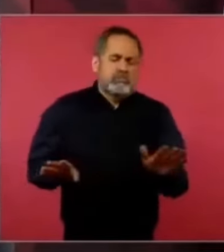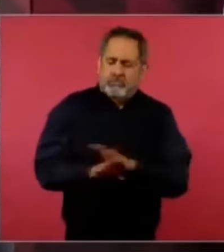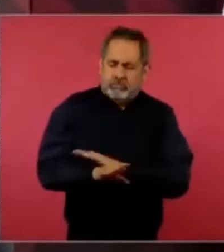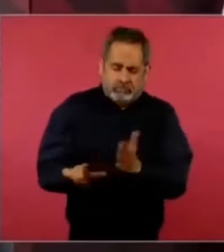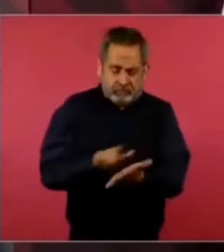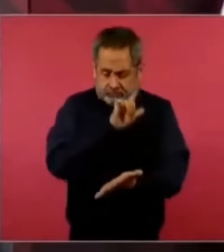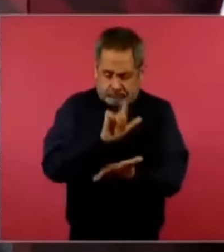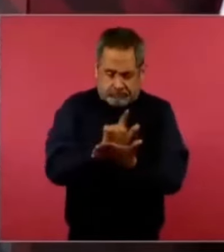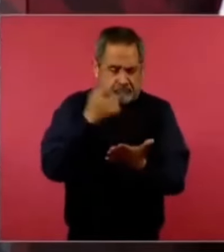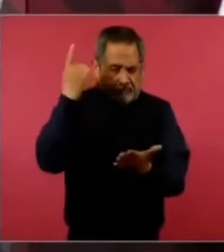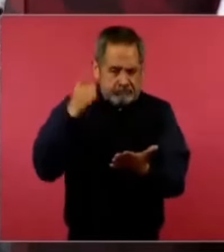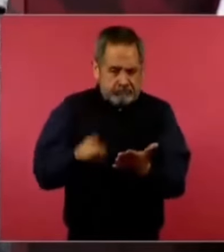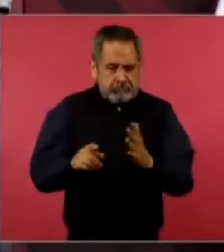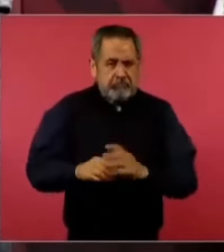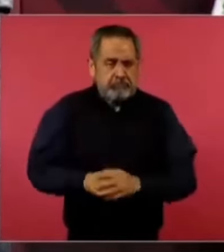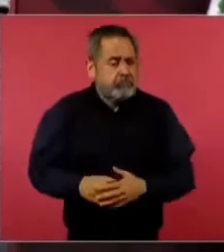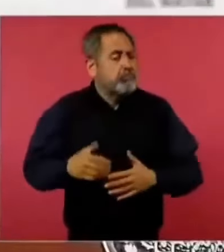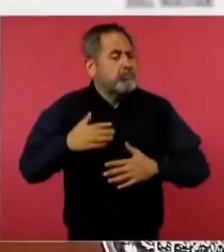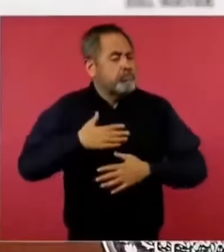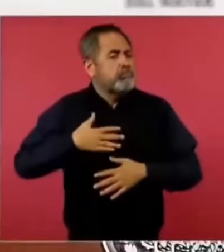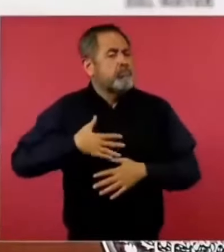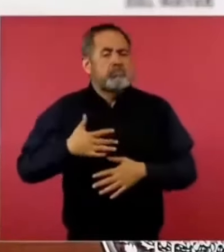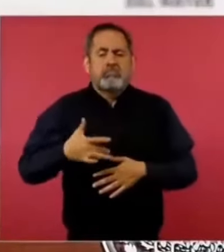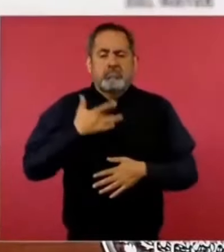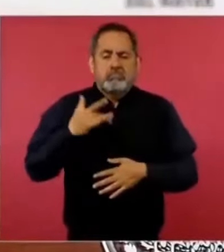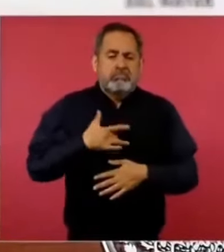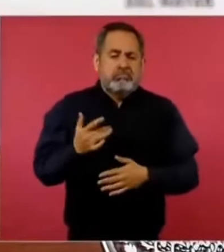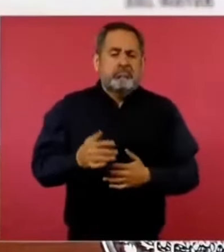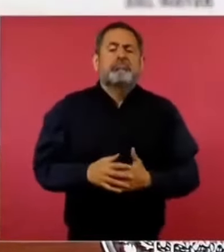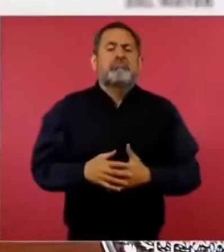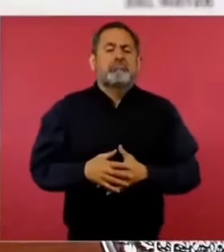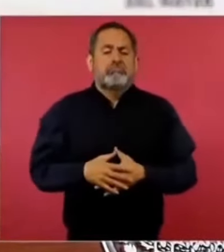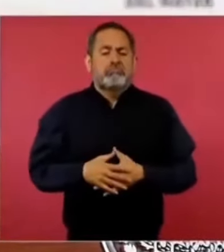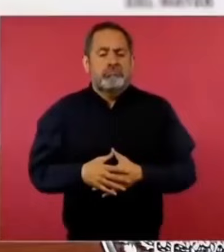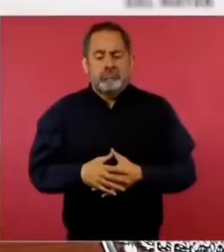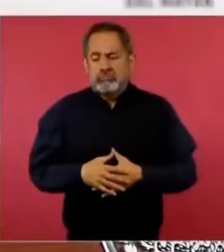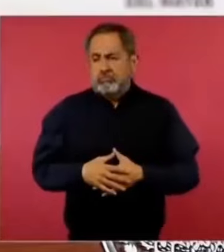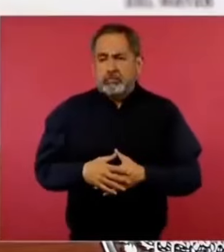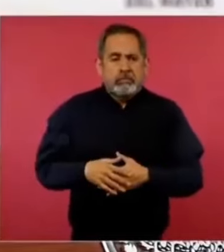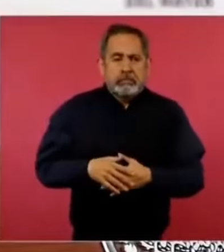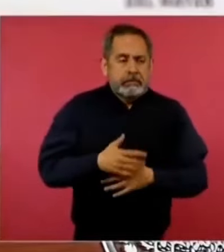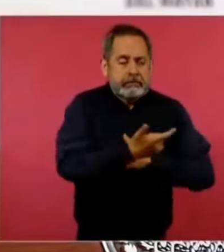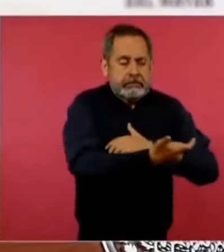Y me considero incorruptible.